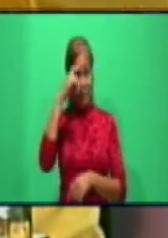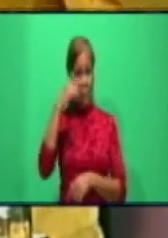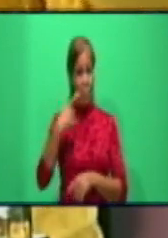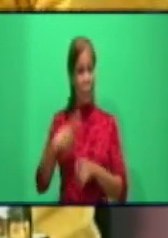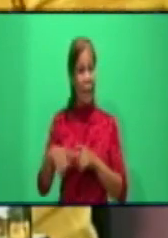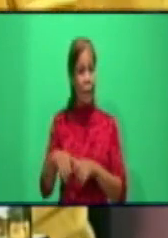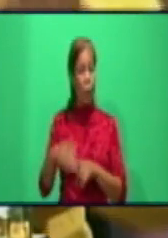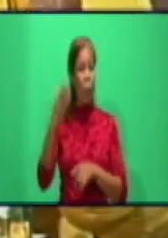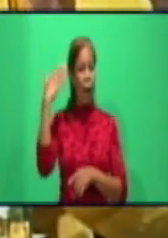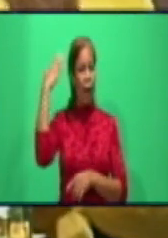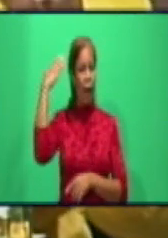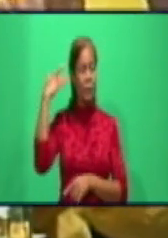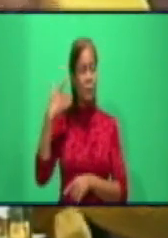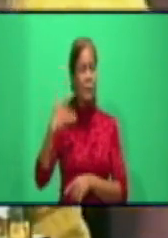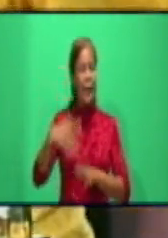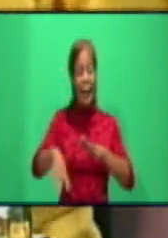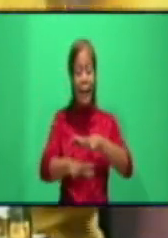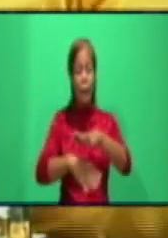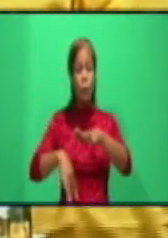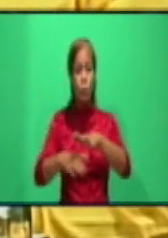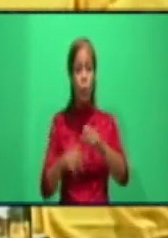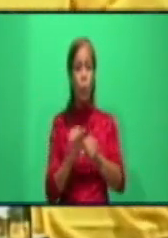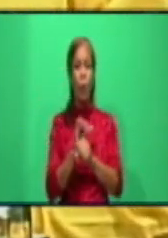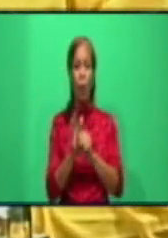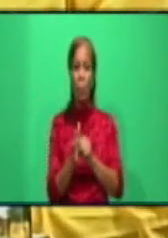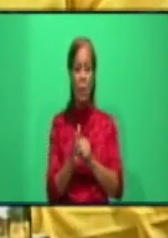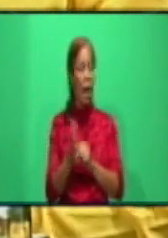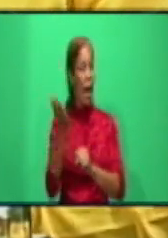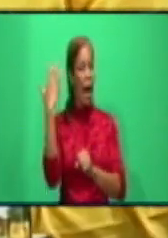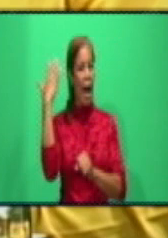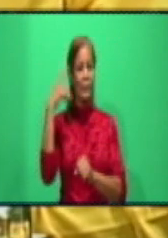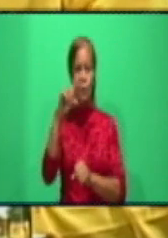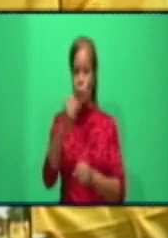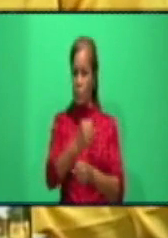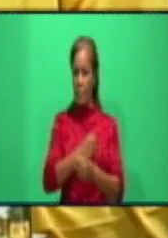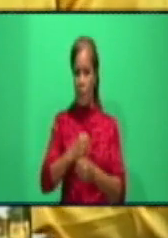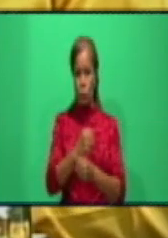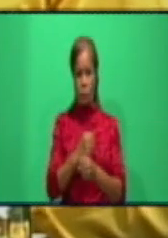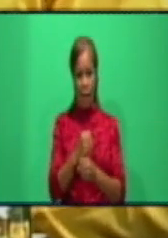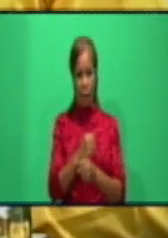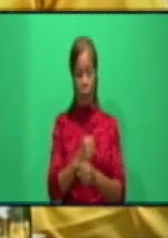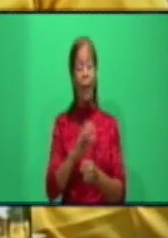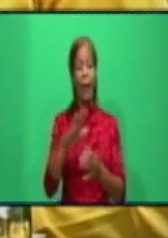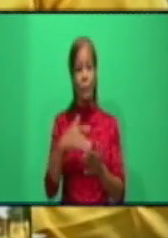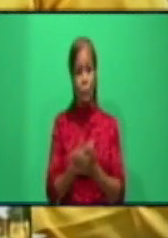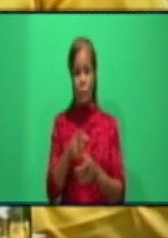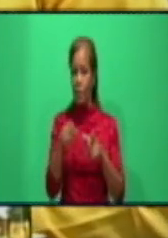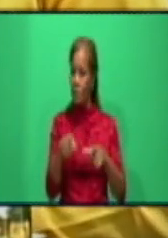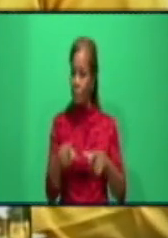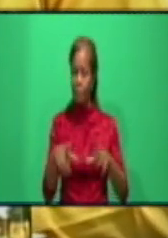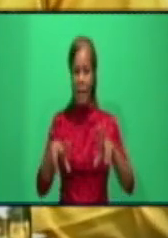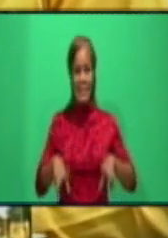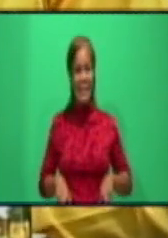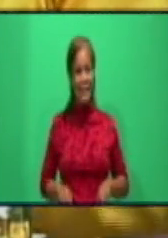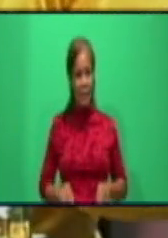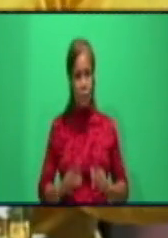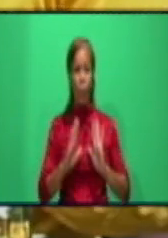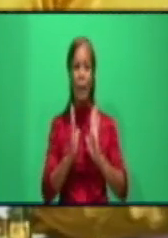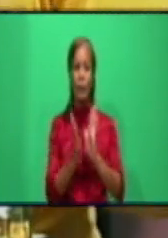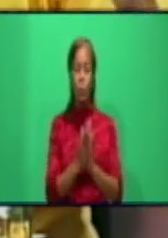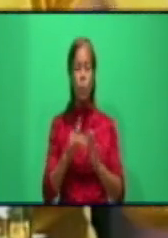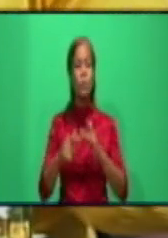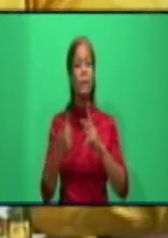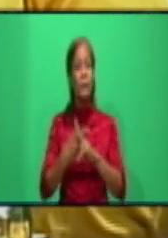el entorno de la pandemia no lo habíamos usado. Y bueno, ha tenido una aceptación y un